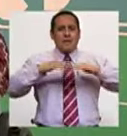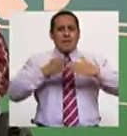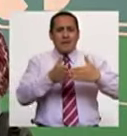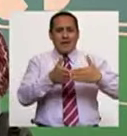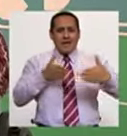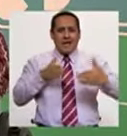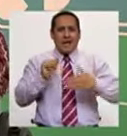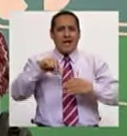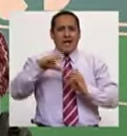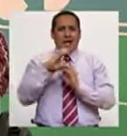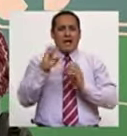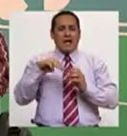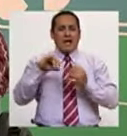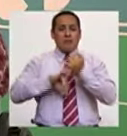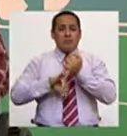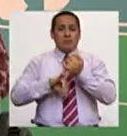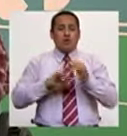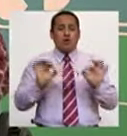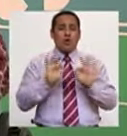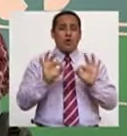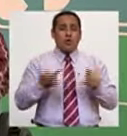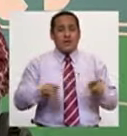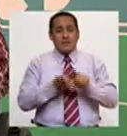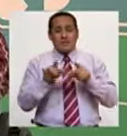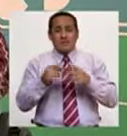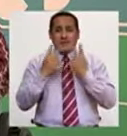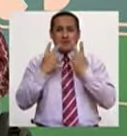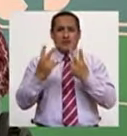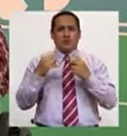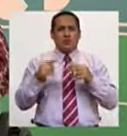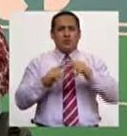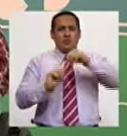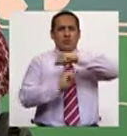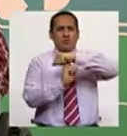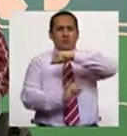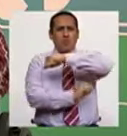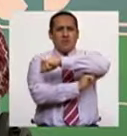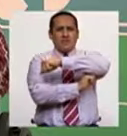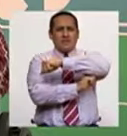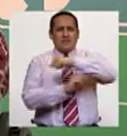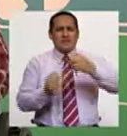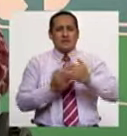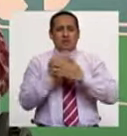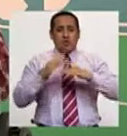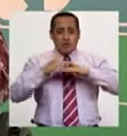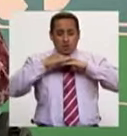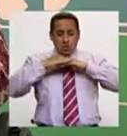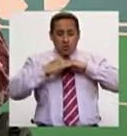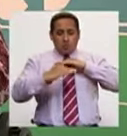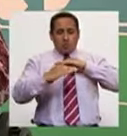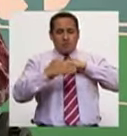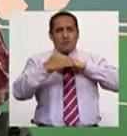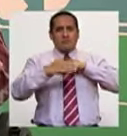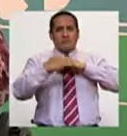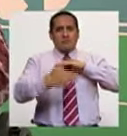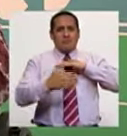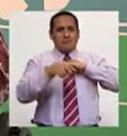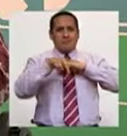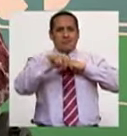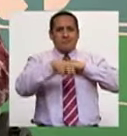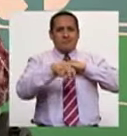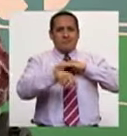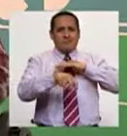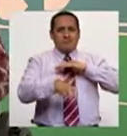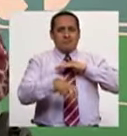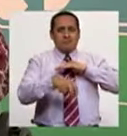Panamá con Angamos Este. O como también se ha podido apreciar, en un puente donde después de una rampa hay gradas.